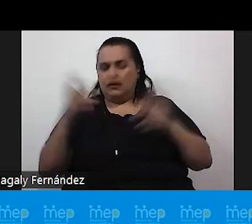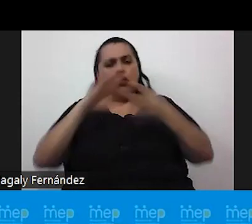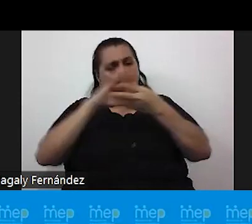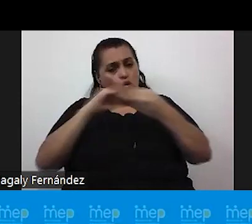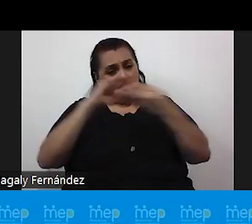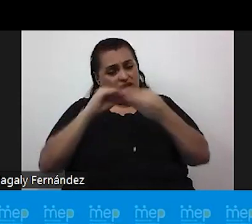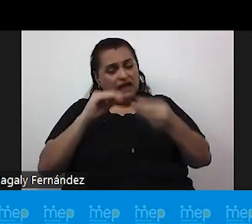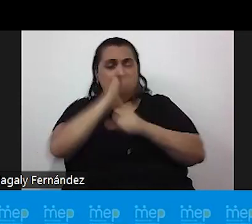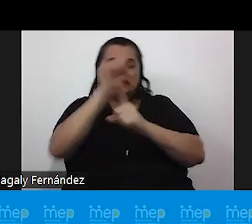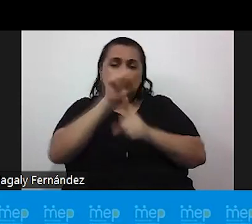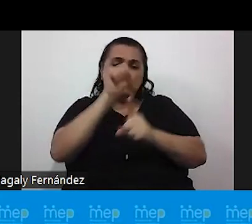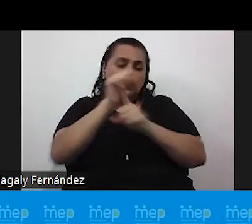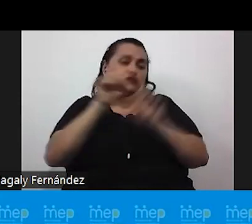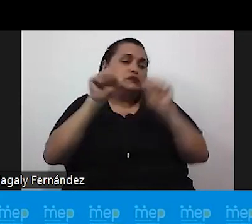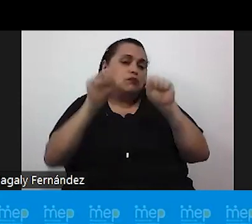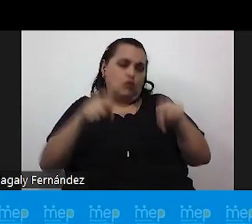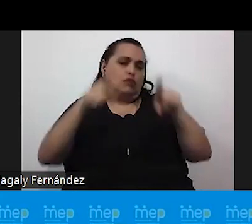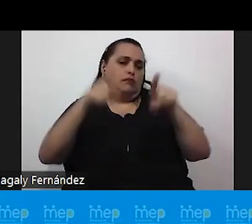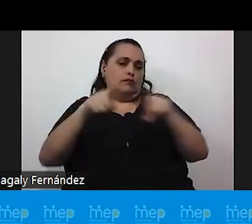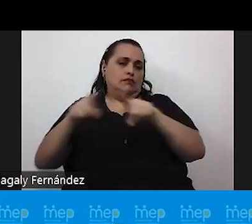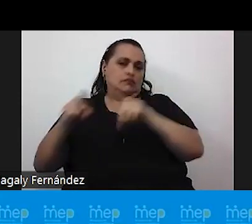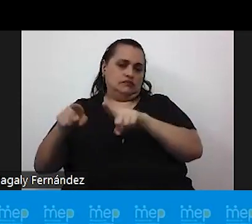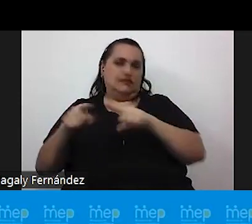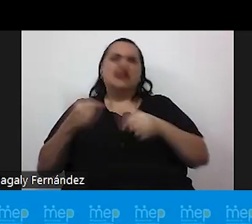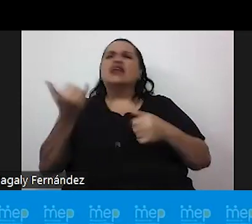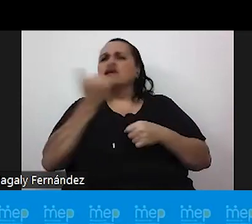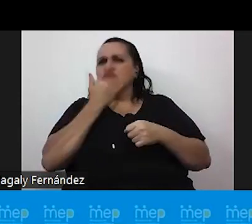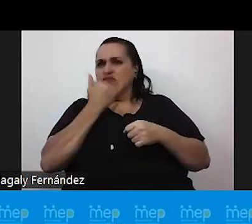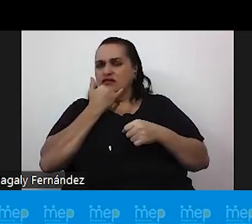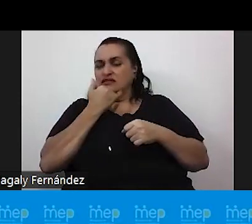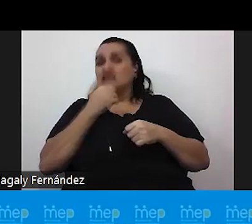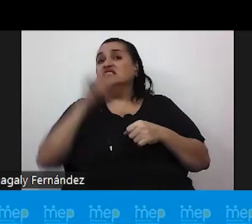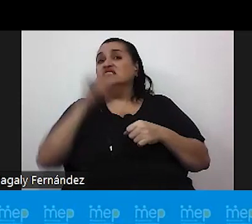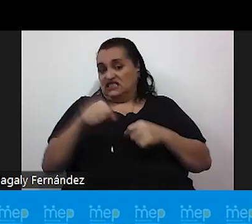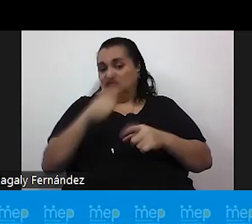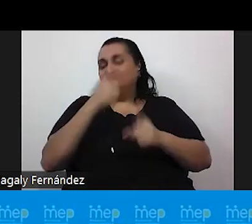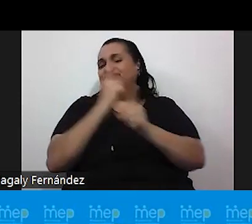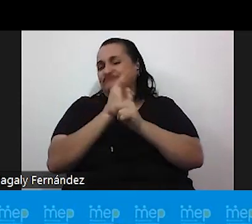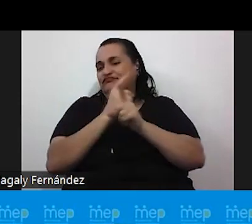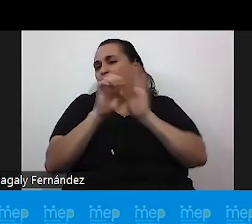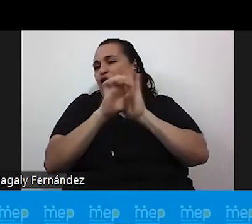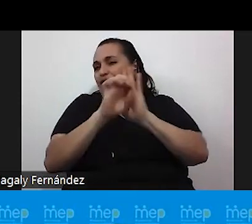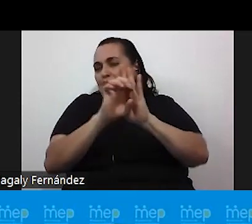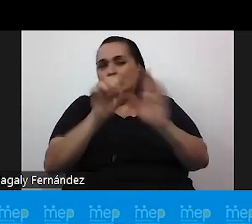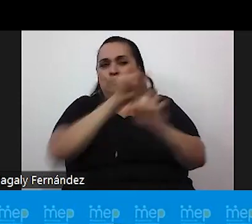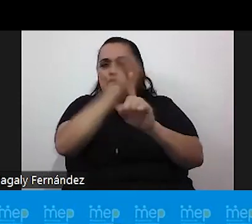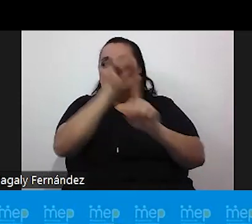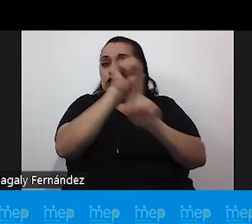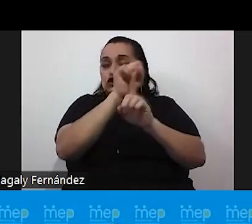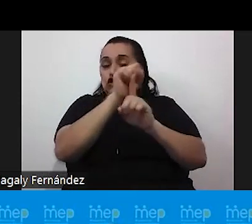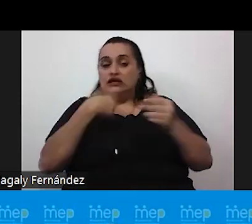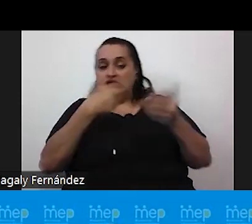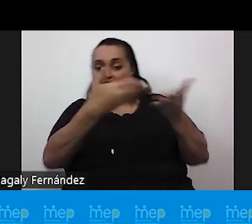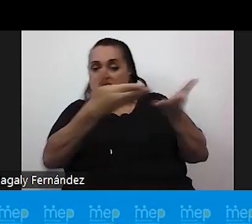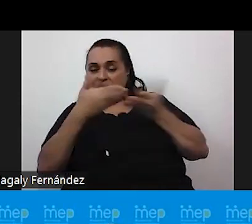que pueden pasar ¿qué pasa? si efectivamente por ejemplo situaciones que hemos recibido denuncias